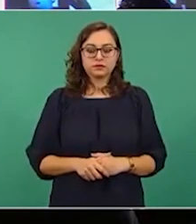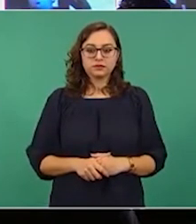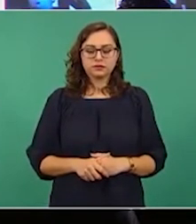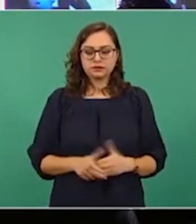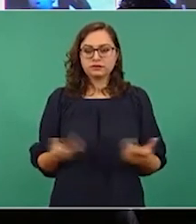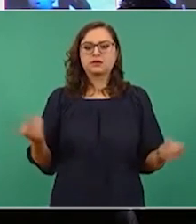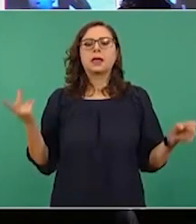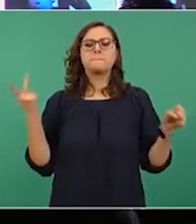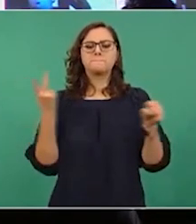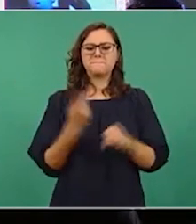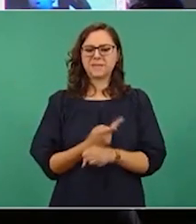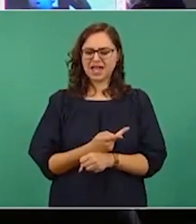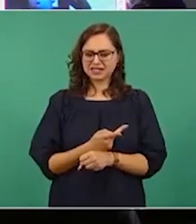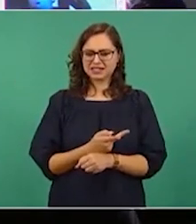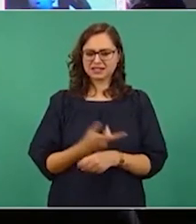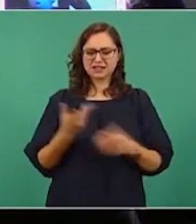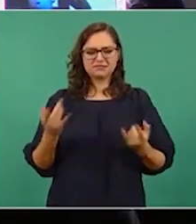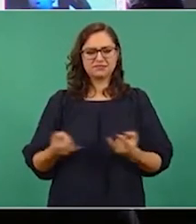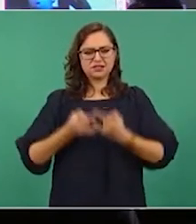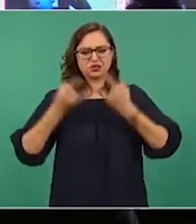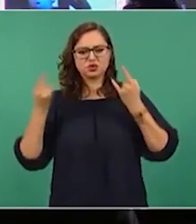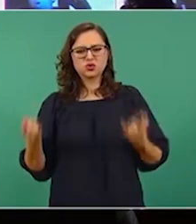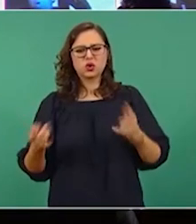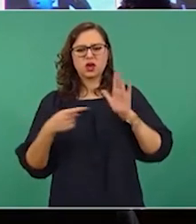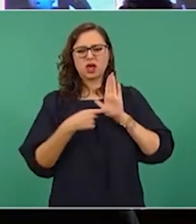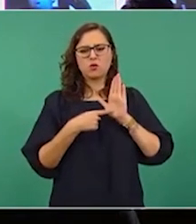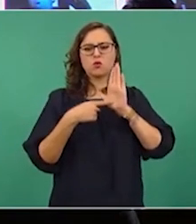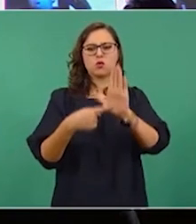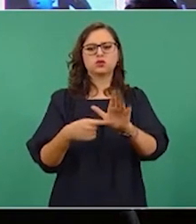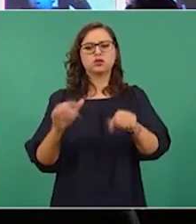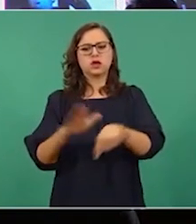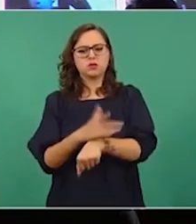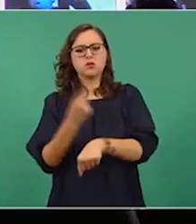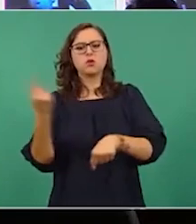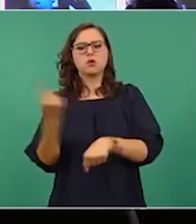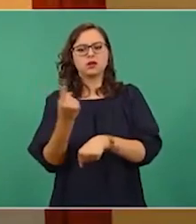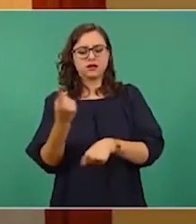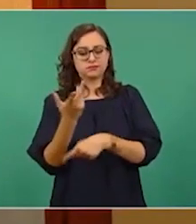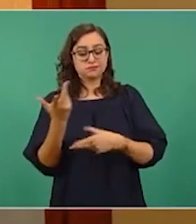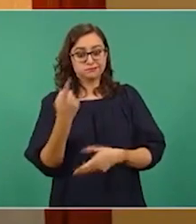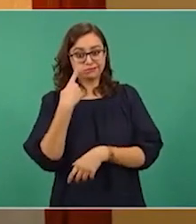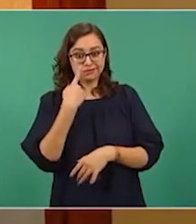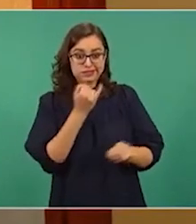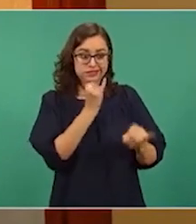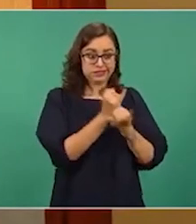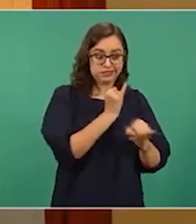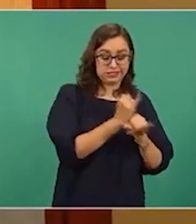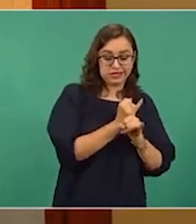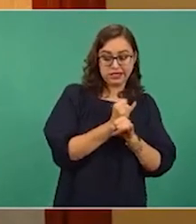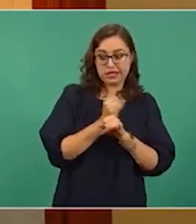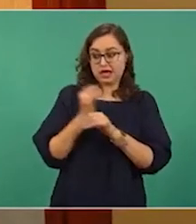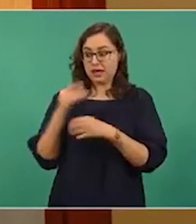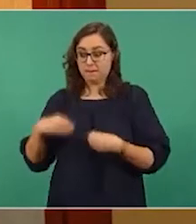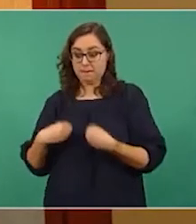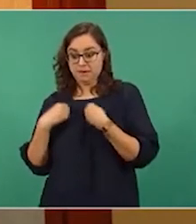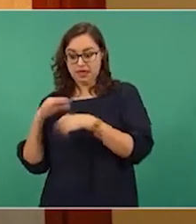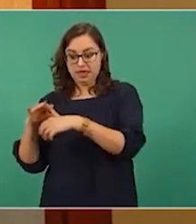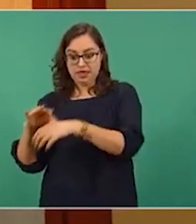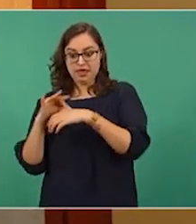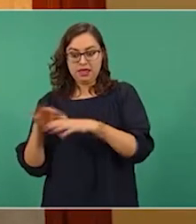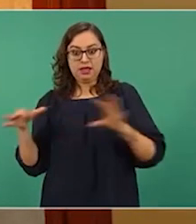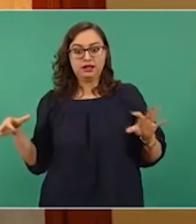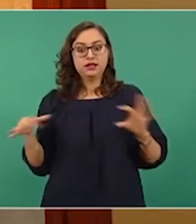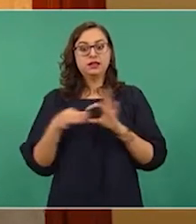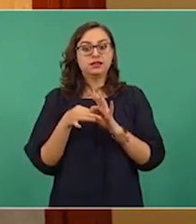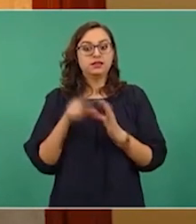Este caso es importante y señalamos que entrelaza el mundo virtual con el mundo real, porque los delincuentes realizaban